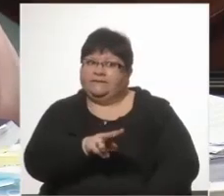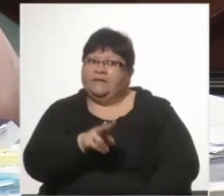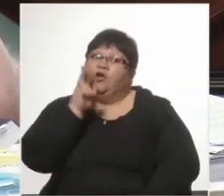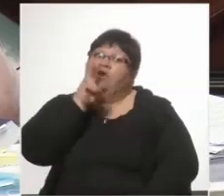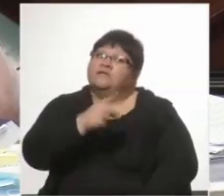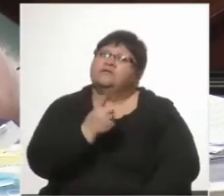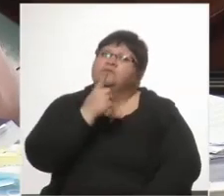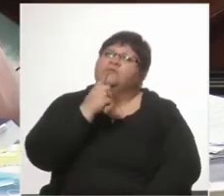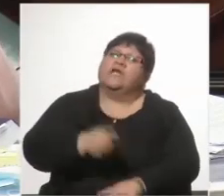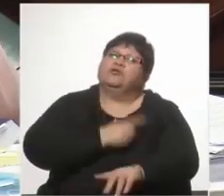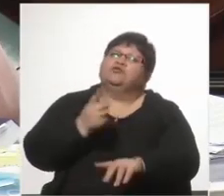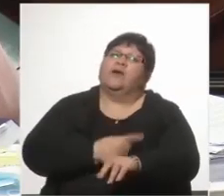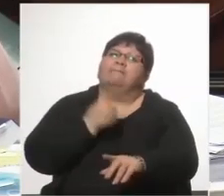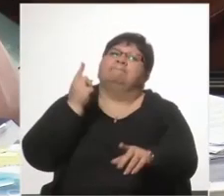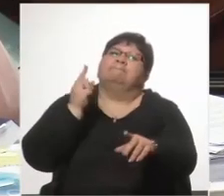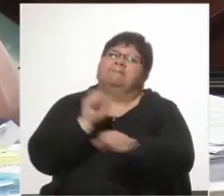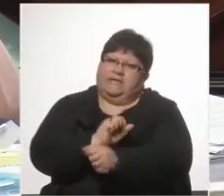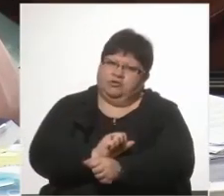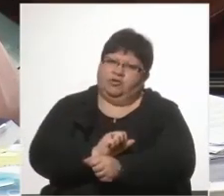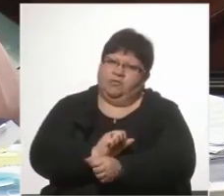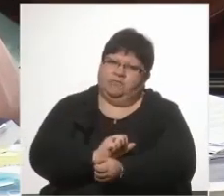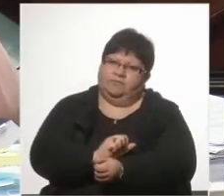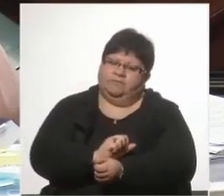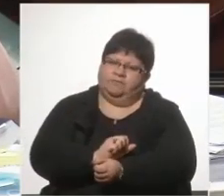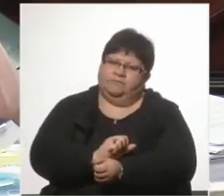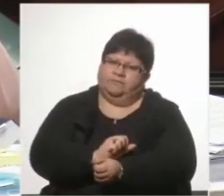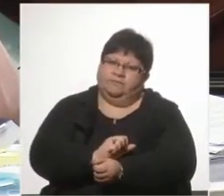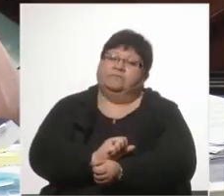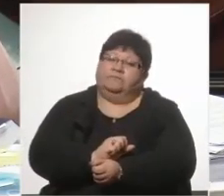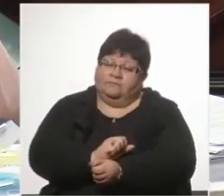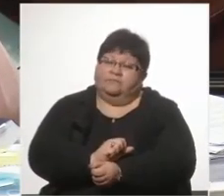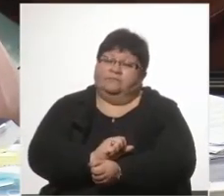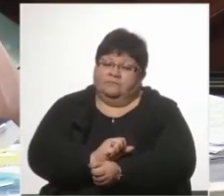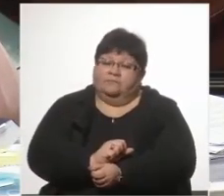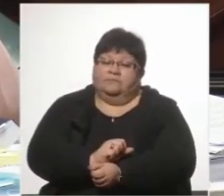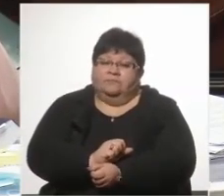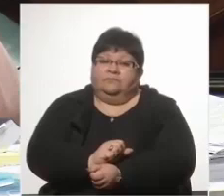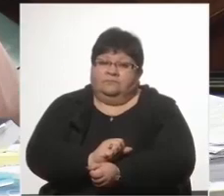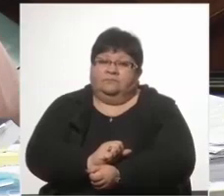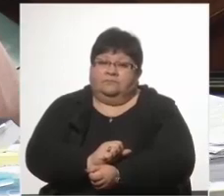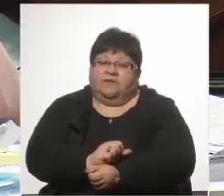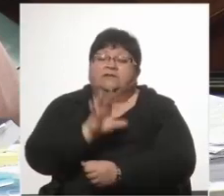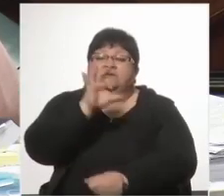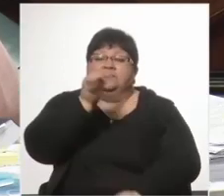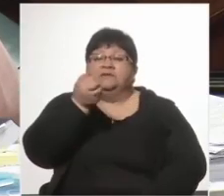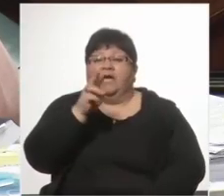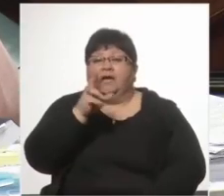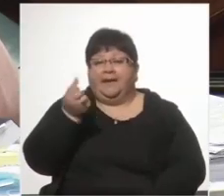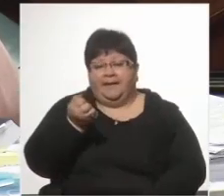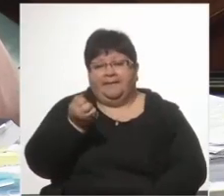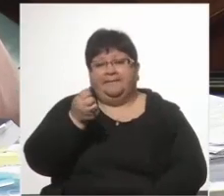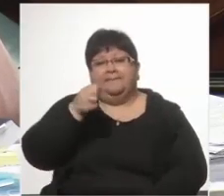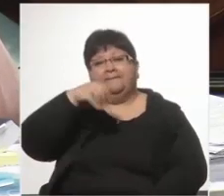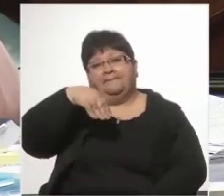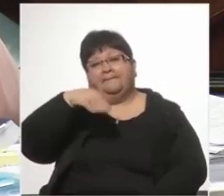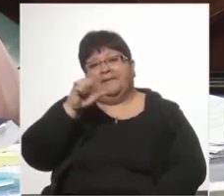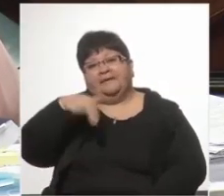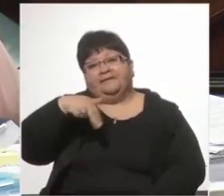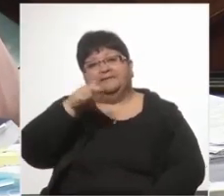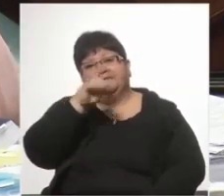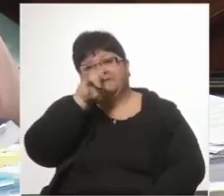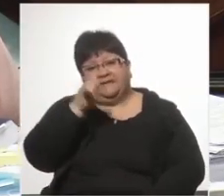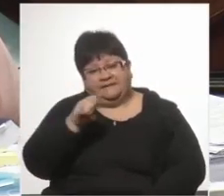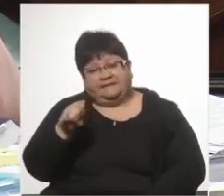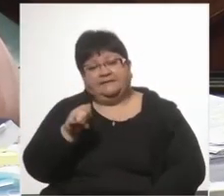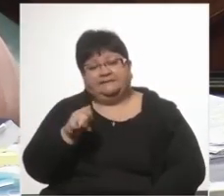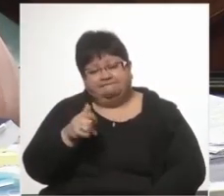ves unas horas preso. Y ni qué hablar, y ni qué hablar de Sara Méndez. Y ni qué hablar de Sara Méndez.